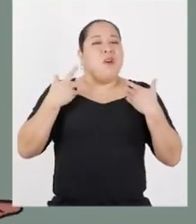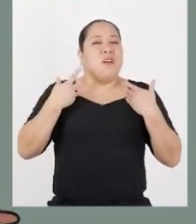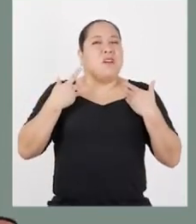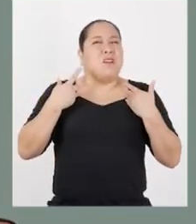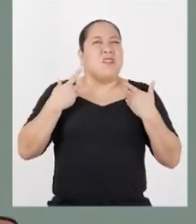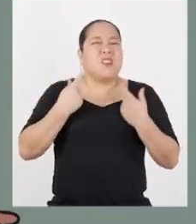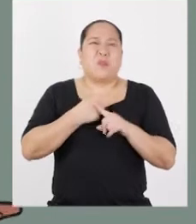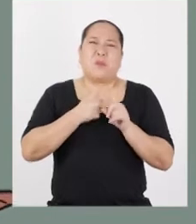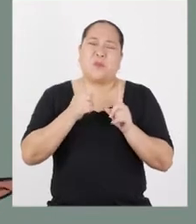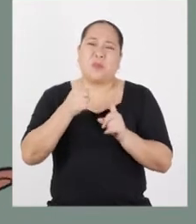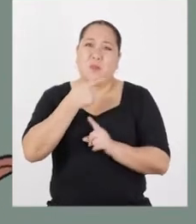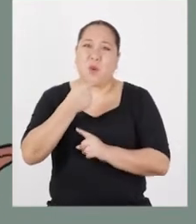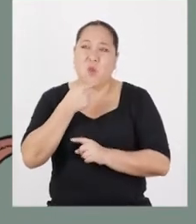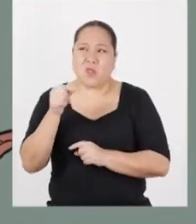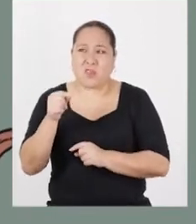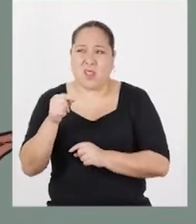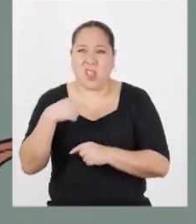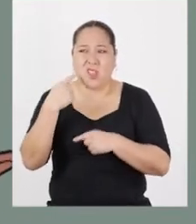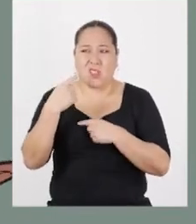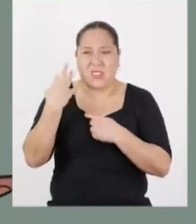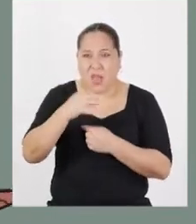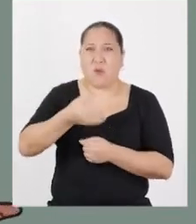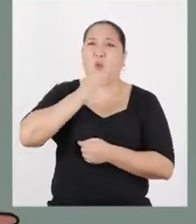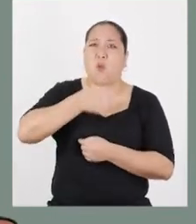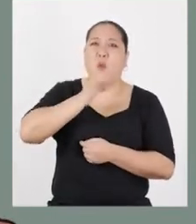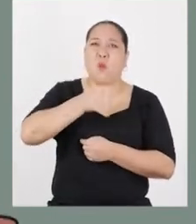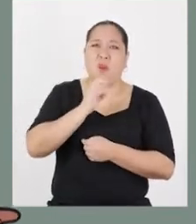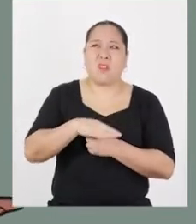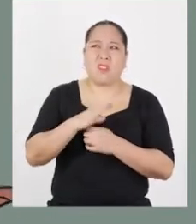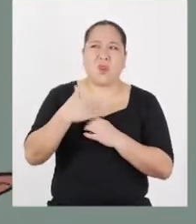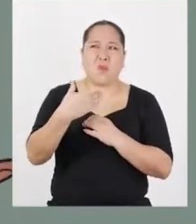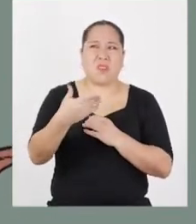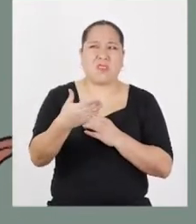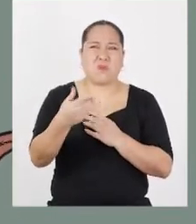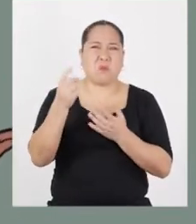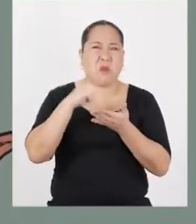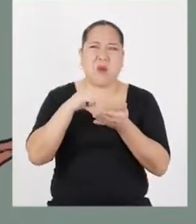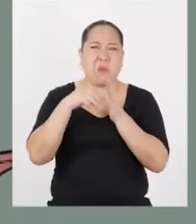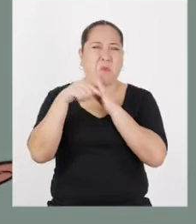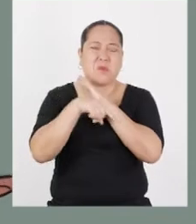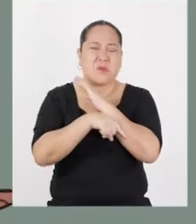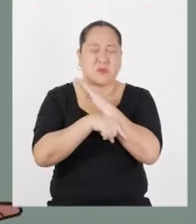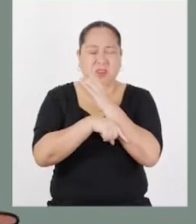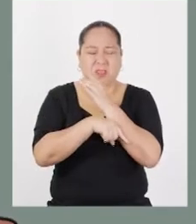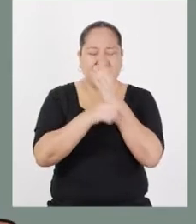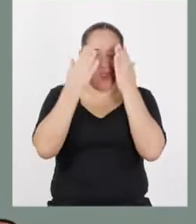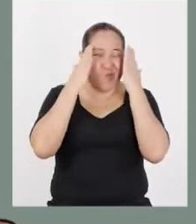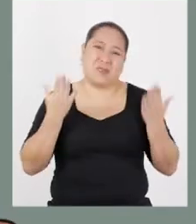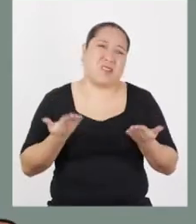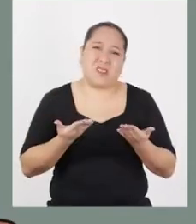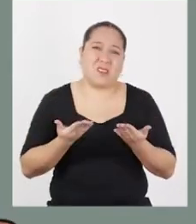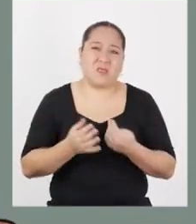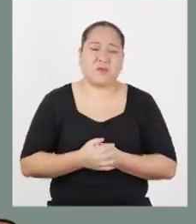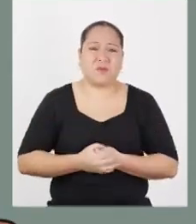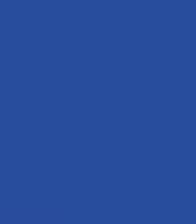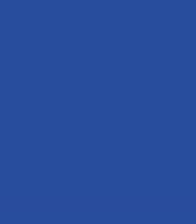Pero y si me gusta. Y lo tengo que tomar todo el tiempo. Y de ahí pasa otras cosas. La verdad no sé qué